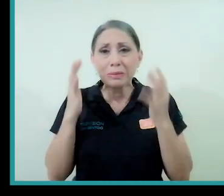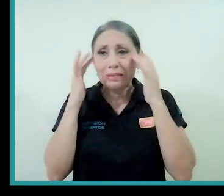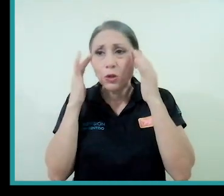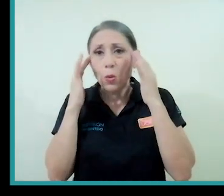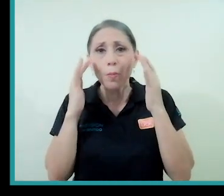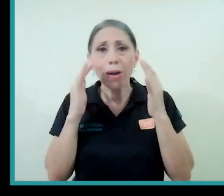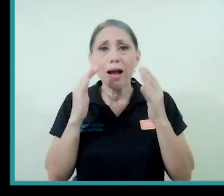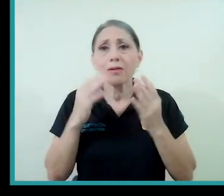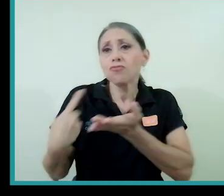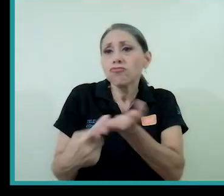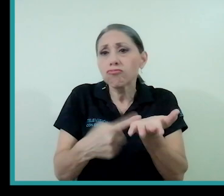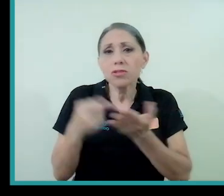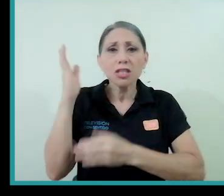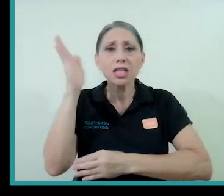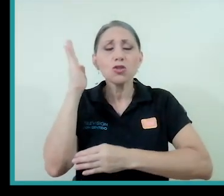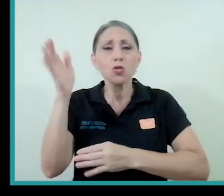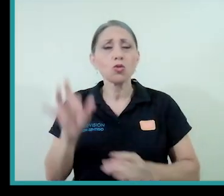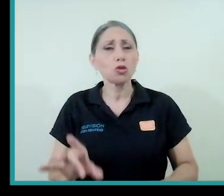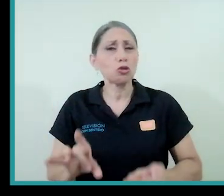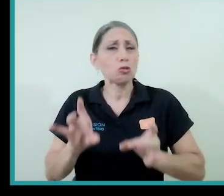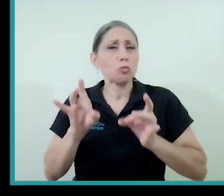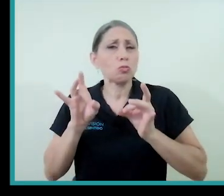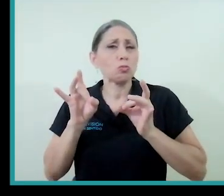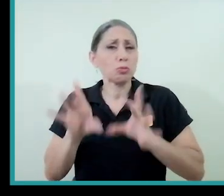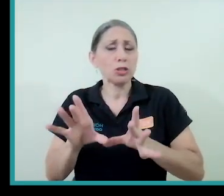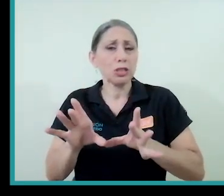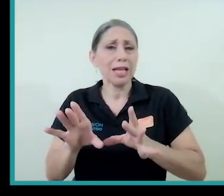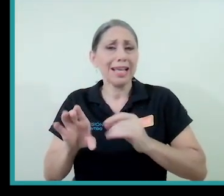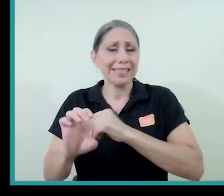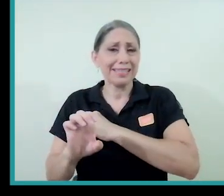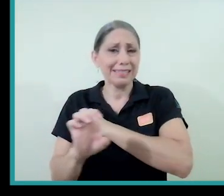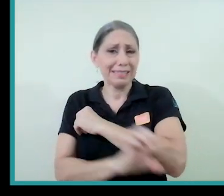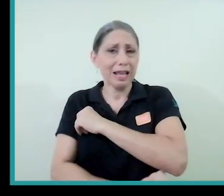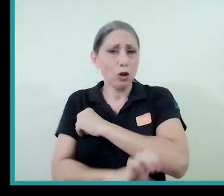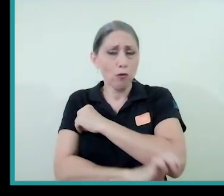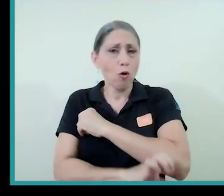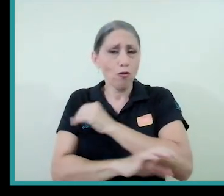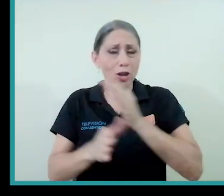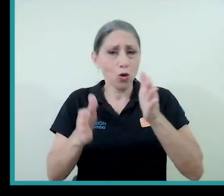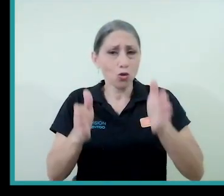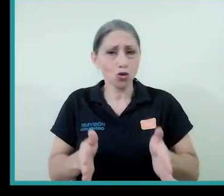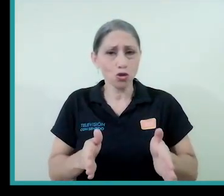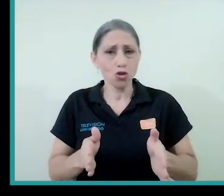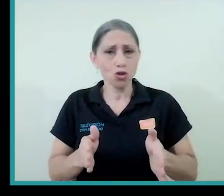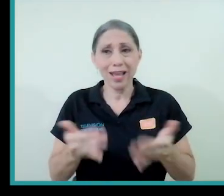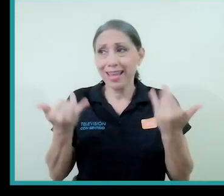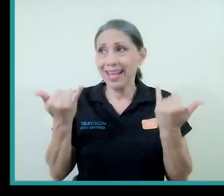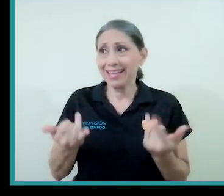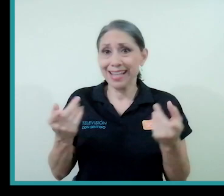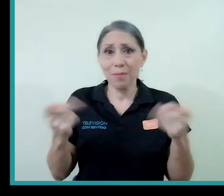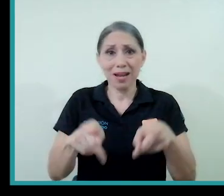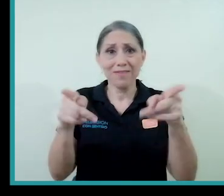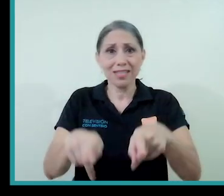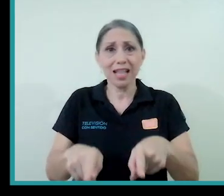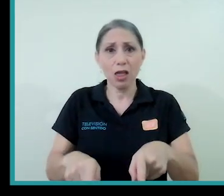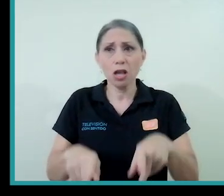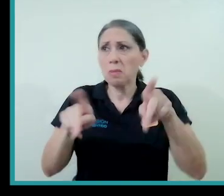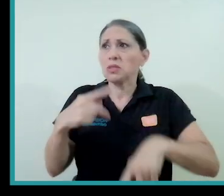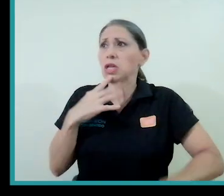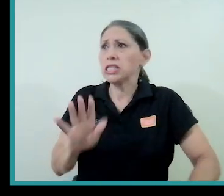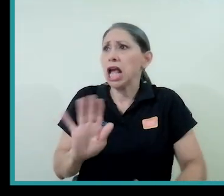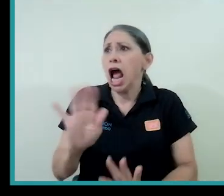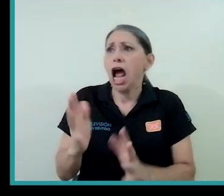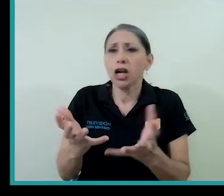xenofóbicos que se han manifestado en el acontecer nacional, ¿verdad? Porque no queremos que vengan los otros,